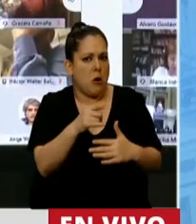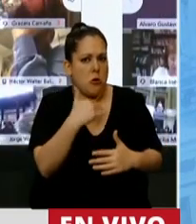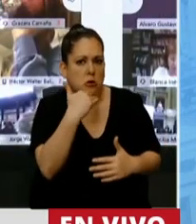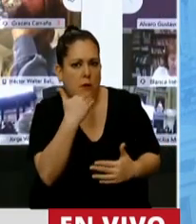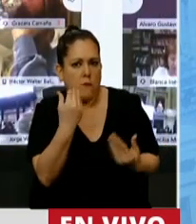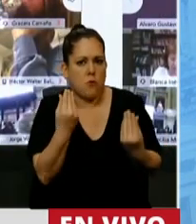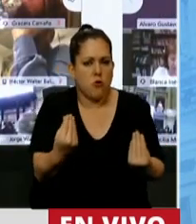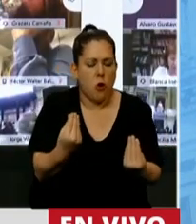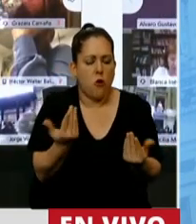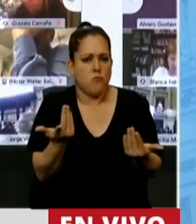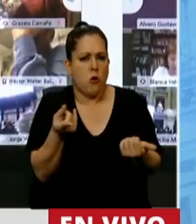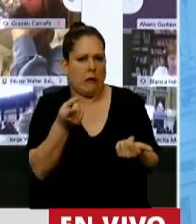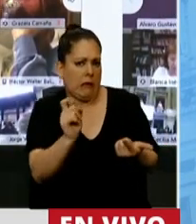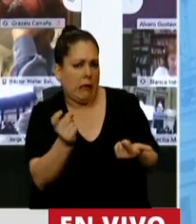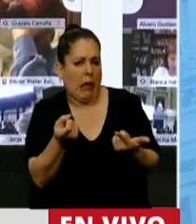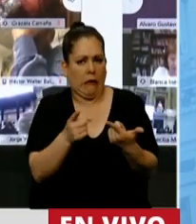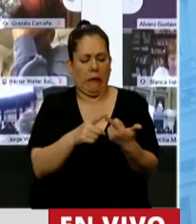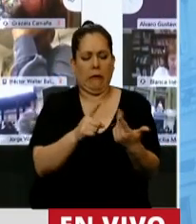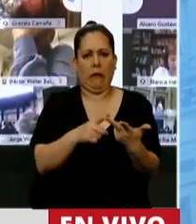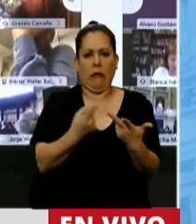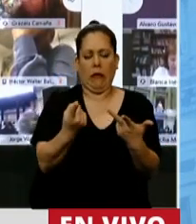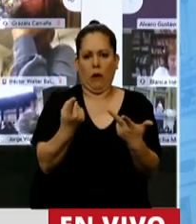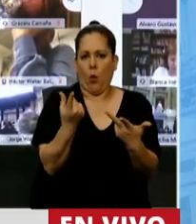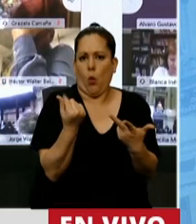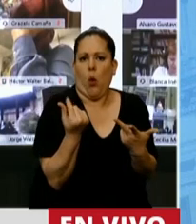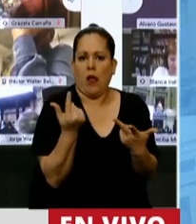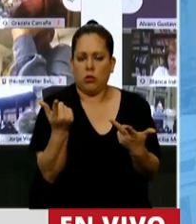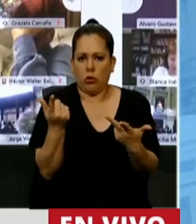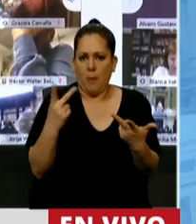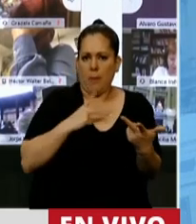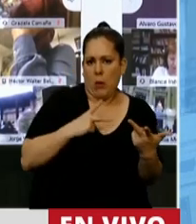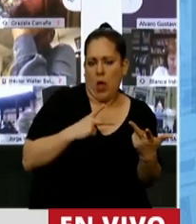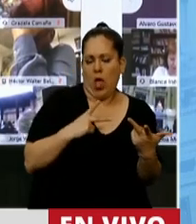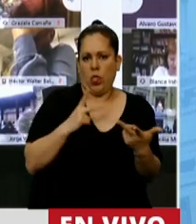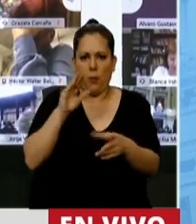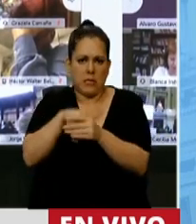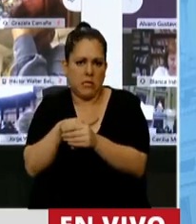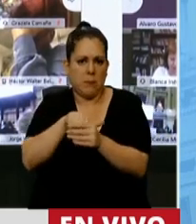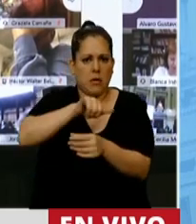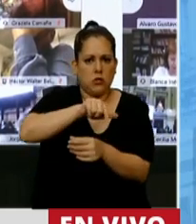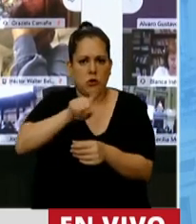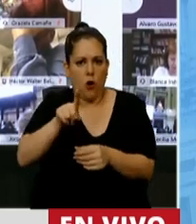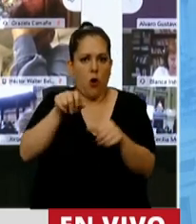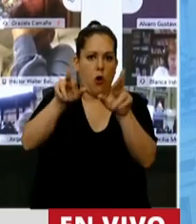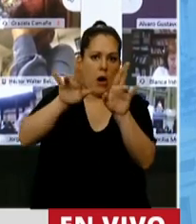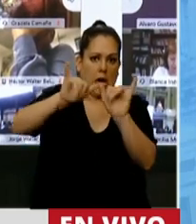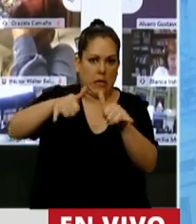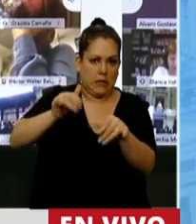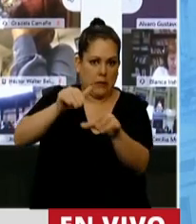integrar, quién es, cuánto, si el sector privado va a participar o no, ojalá que sí,